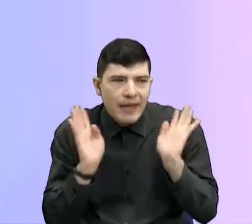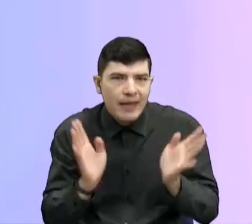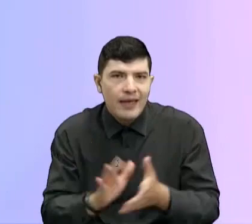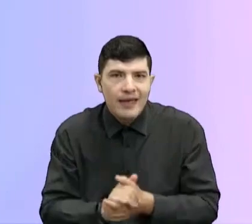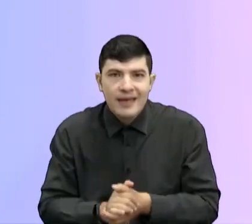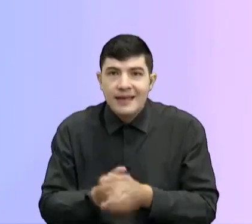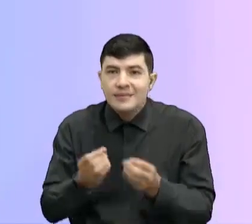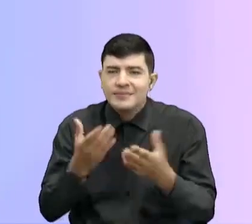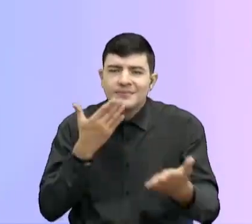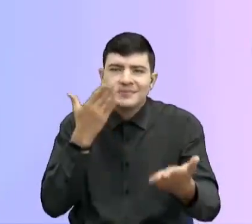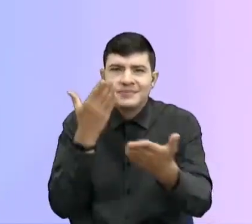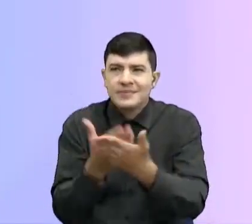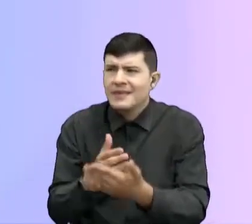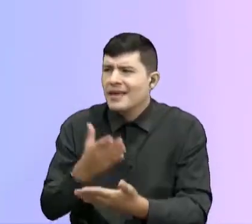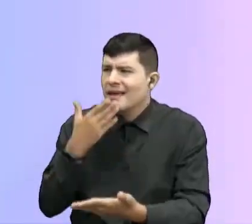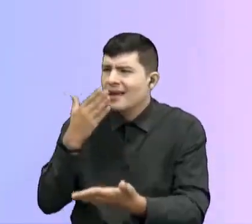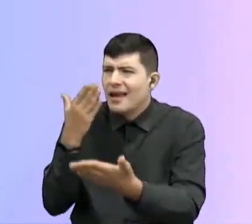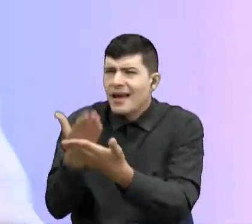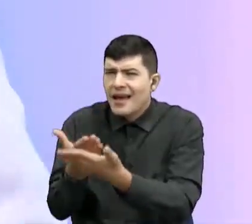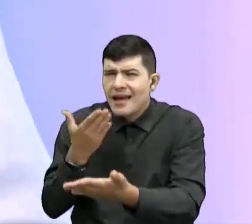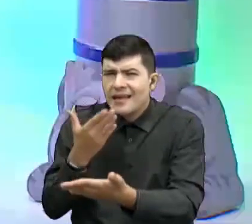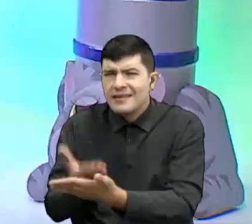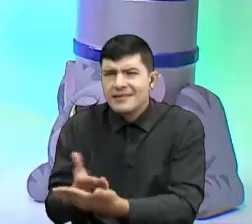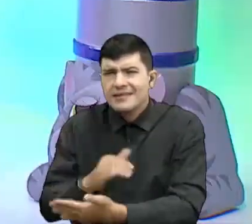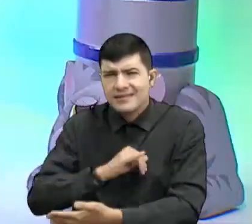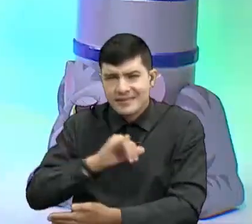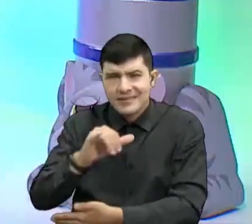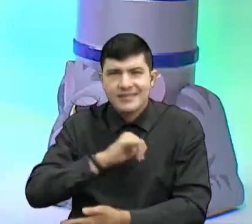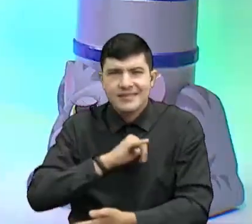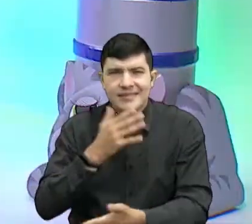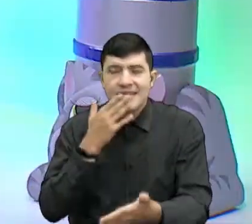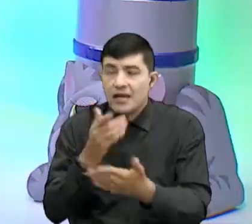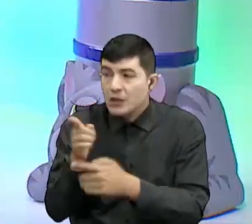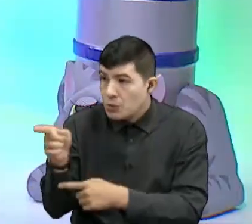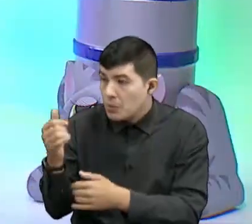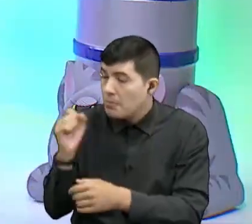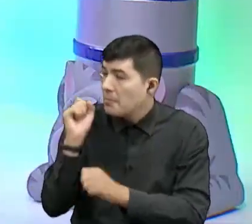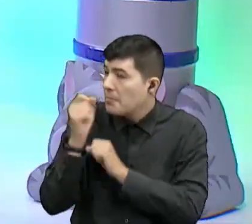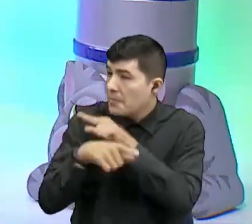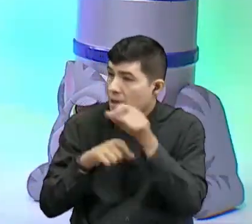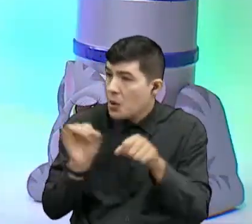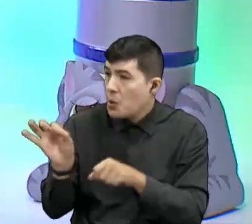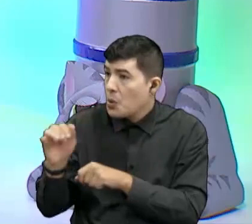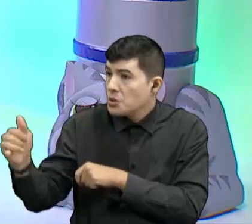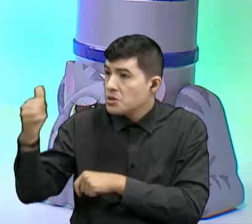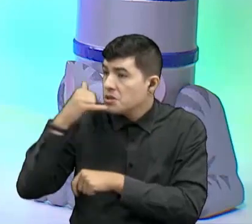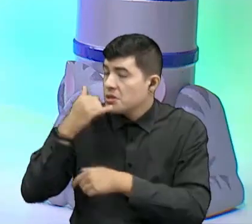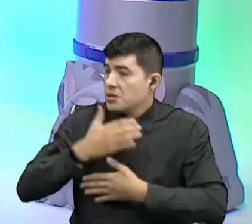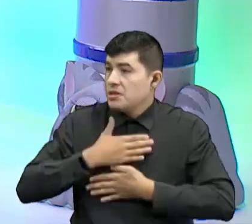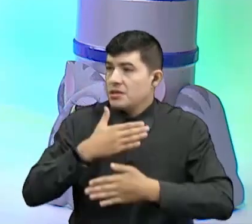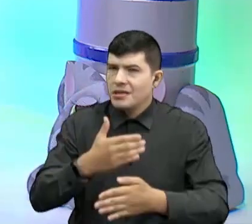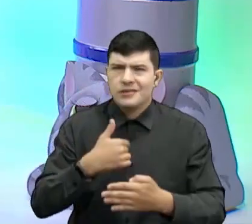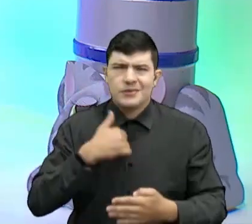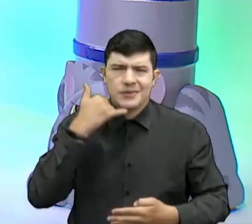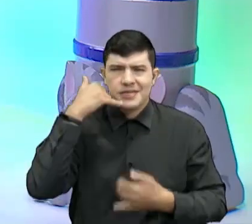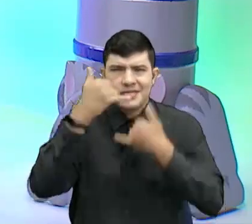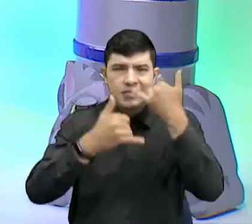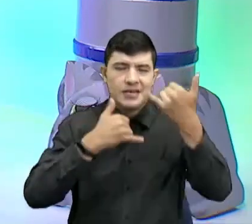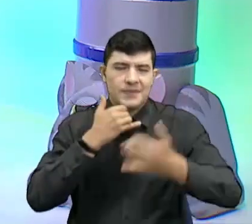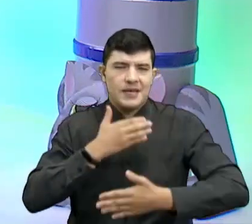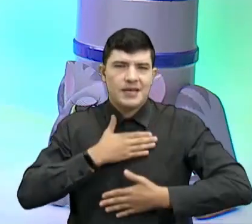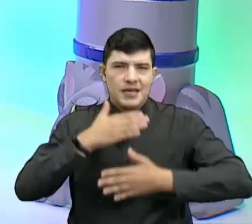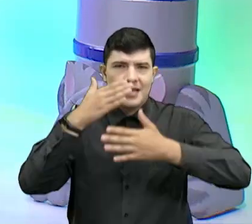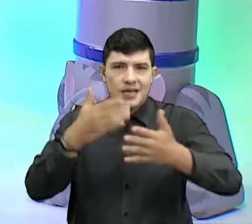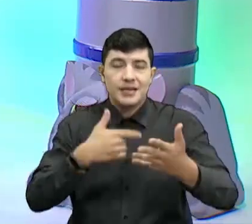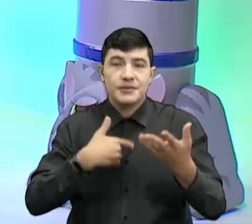igualmente. Ay, qué belleza, Anita. ¿Tenías alguna pregunta, mi amor, o llamabas a saludarnos? A saludarlo le quiero